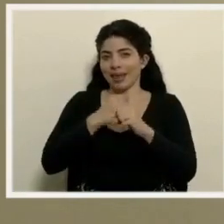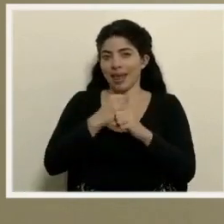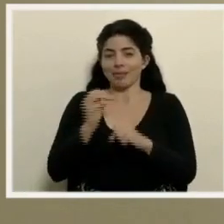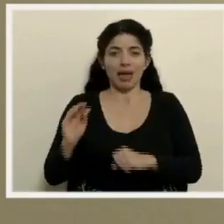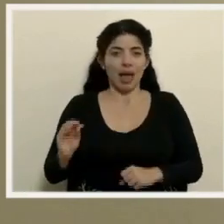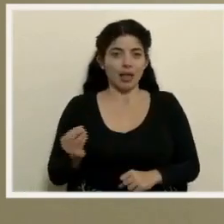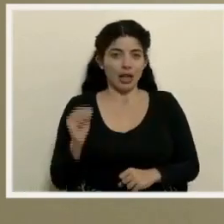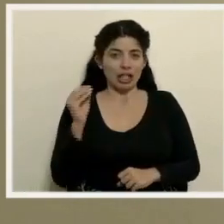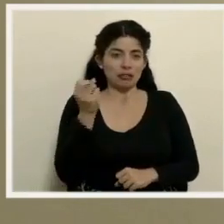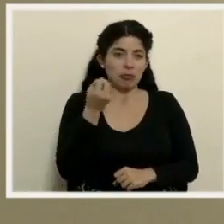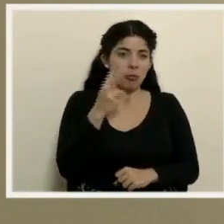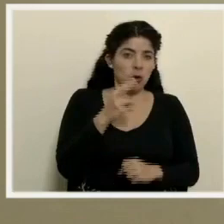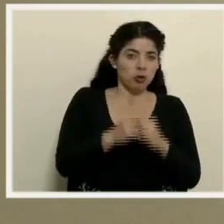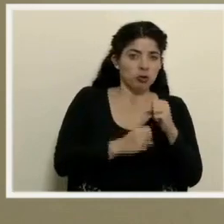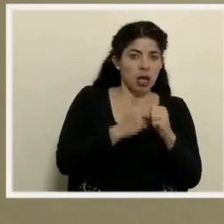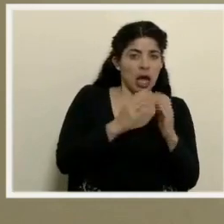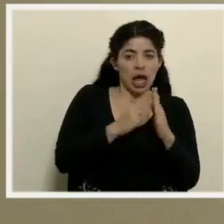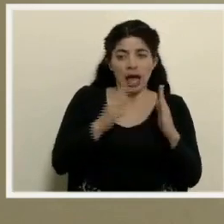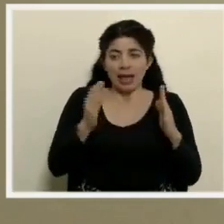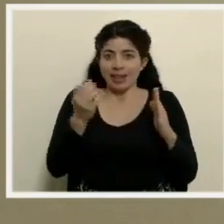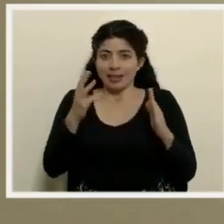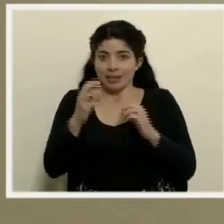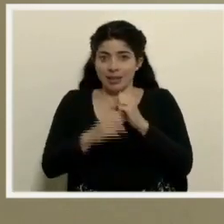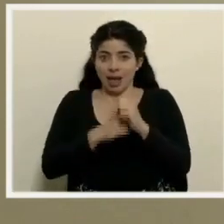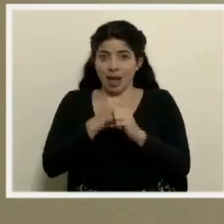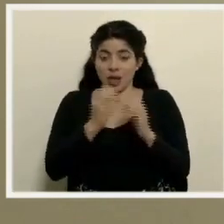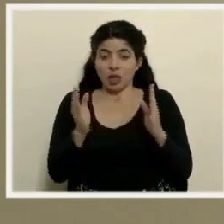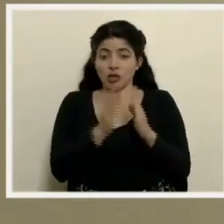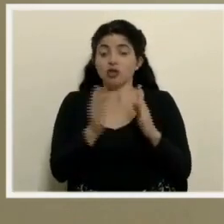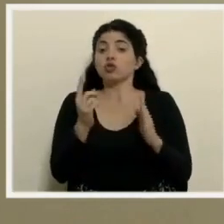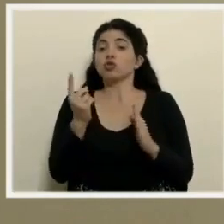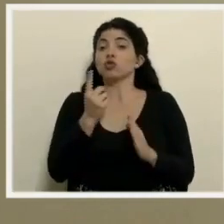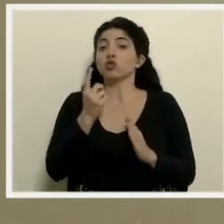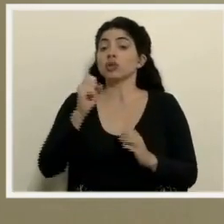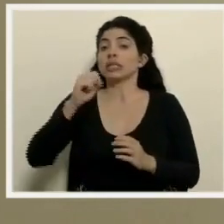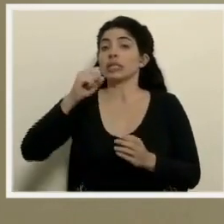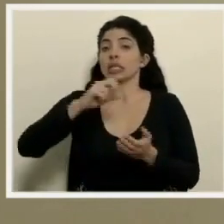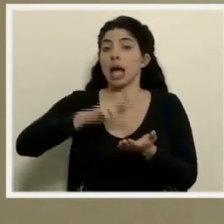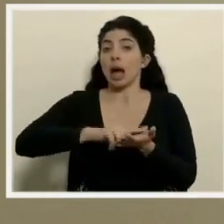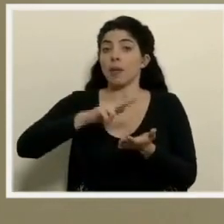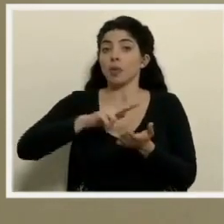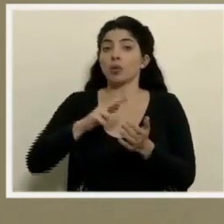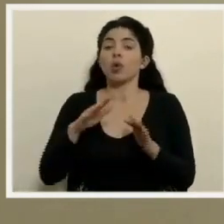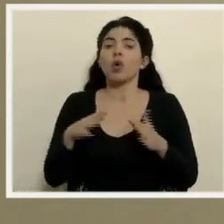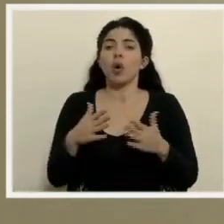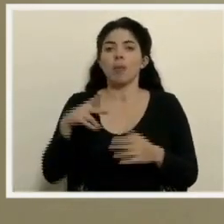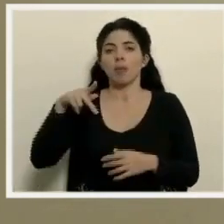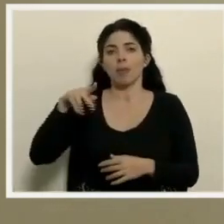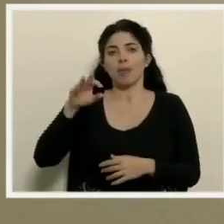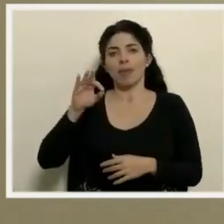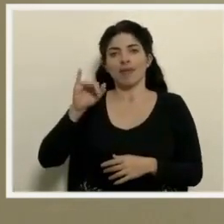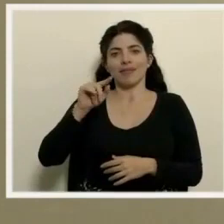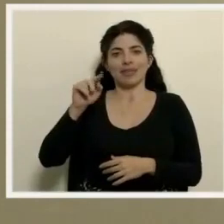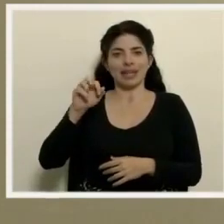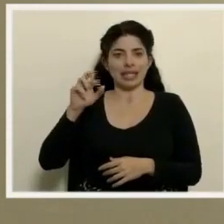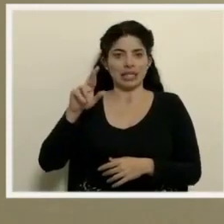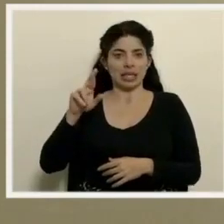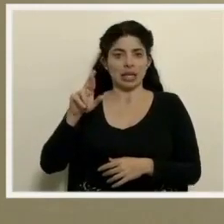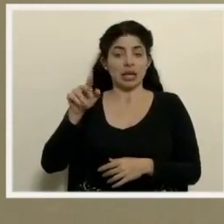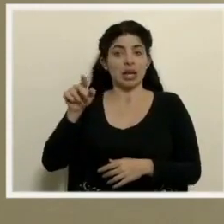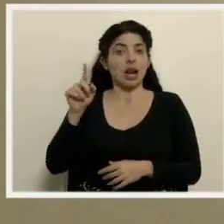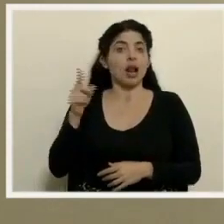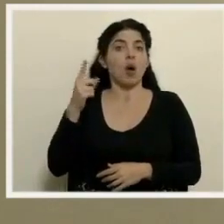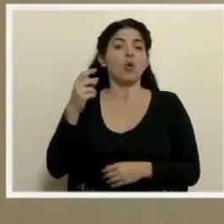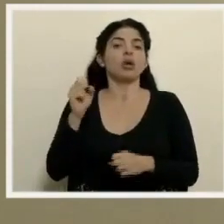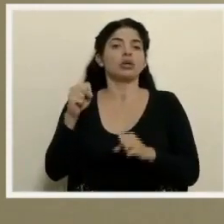adolescentes de 12 a 16 años solamente están aprobados a vacunar con Pfizer-BioNTech, pues es la única que ha sido avalada para